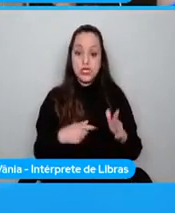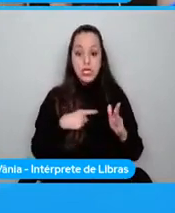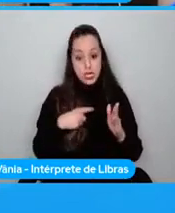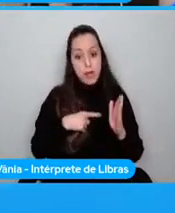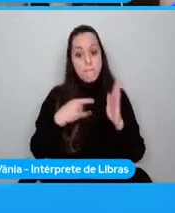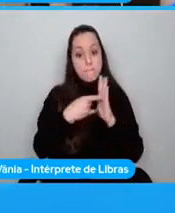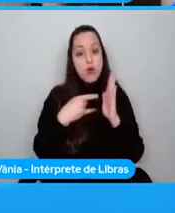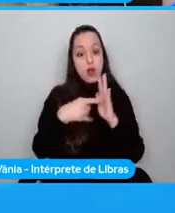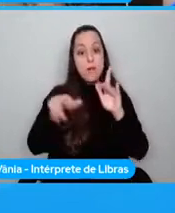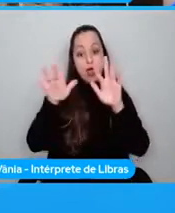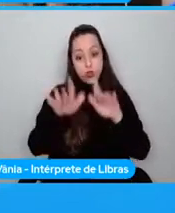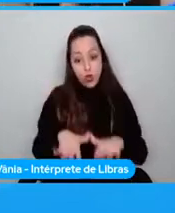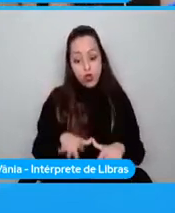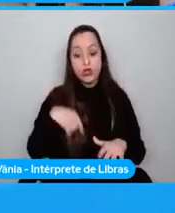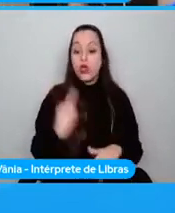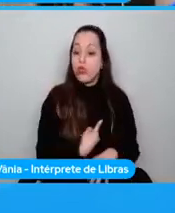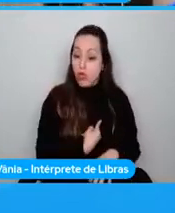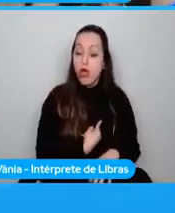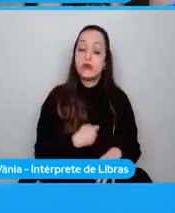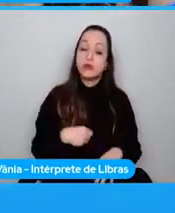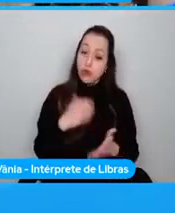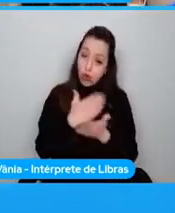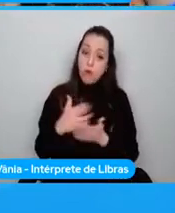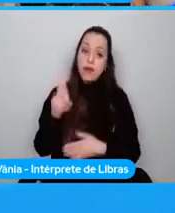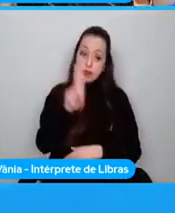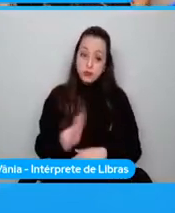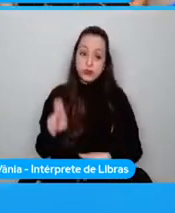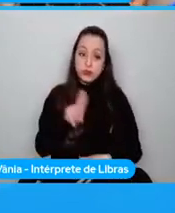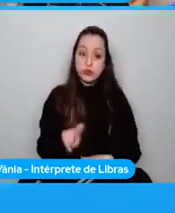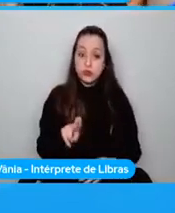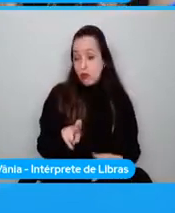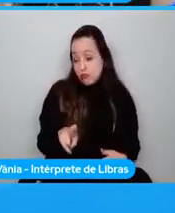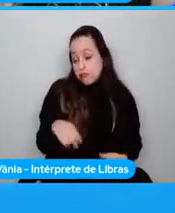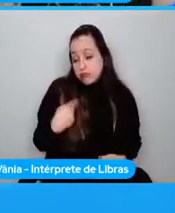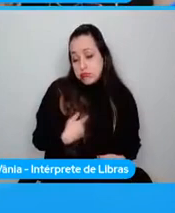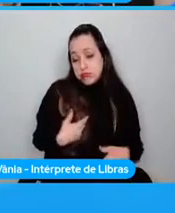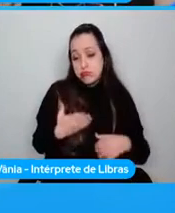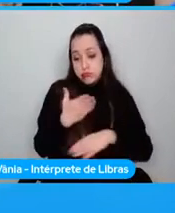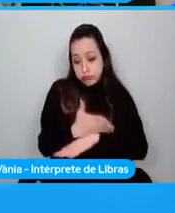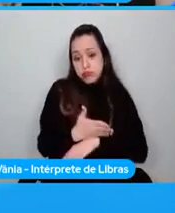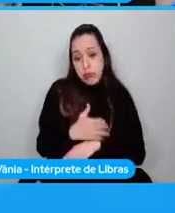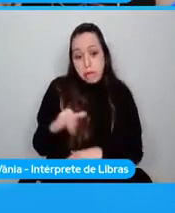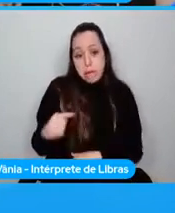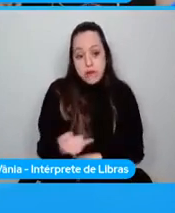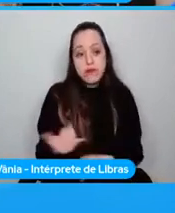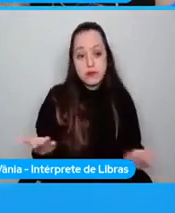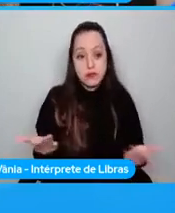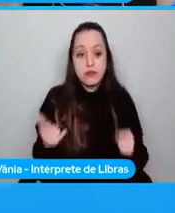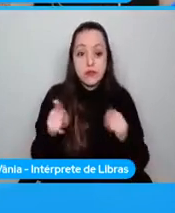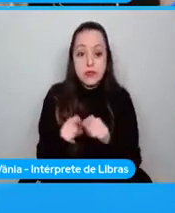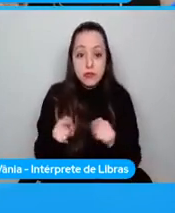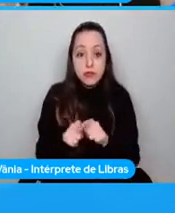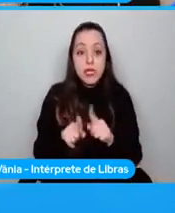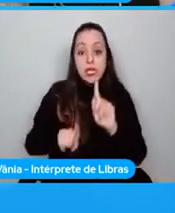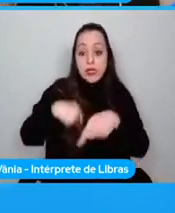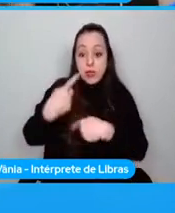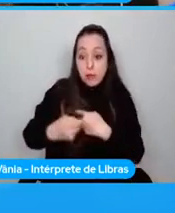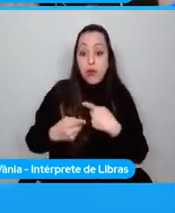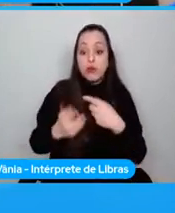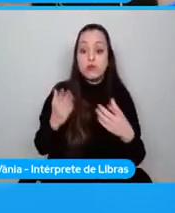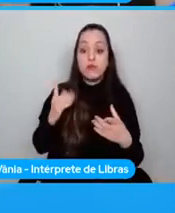empezar usando como usuarios y luego podemos como comunidad